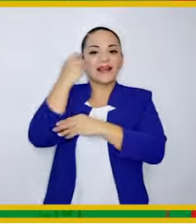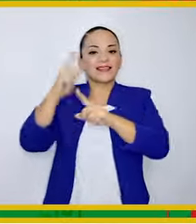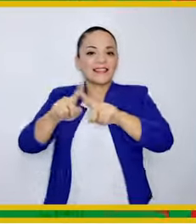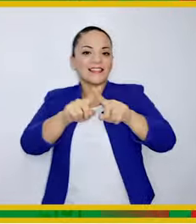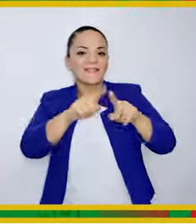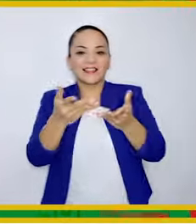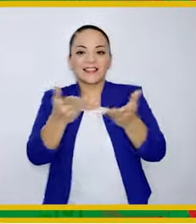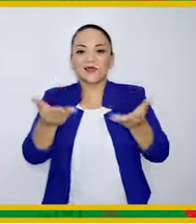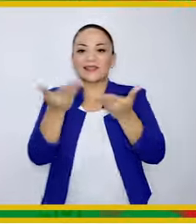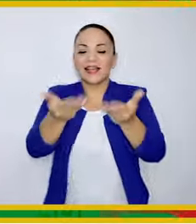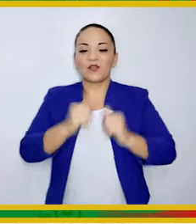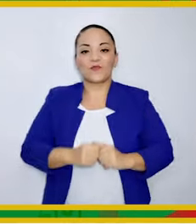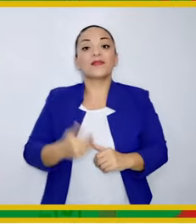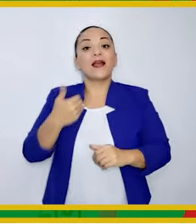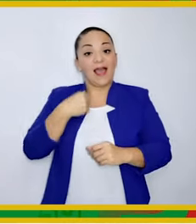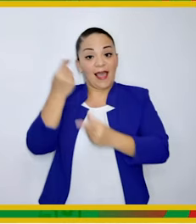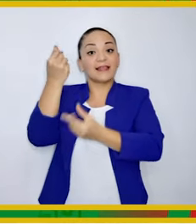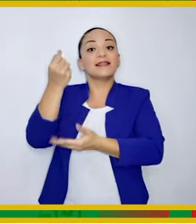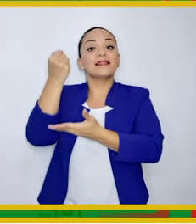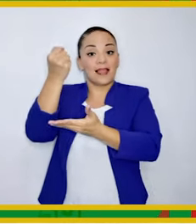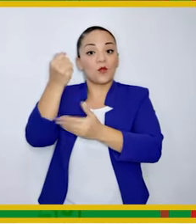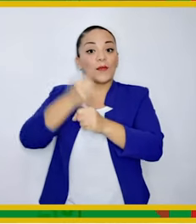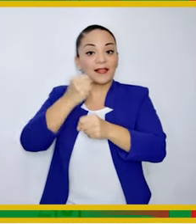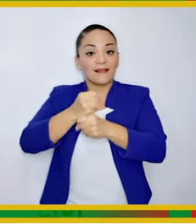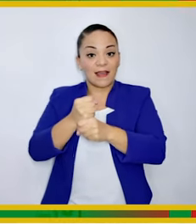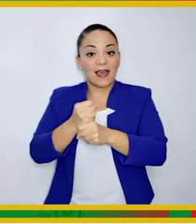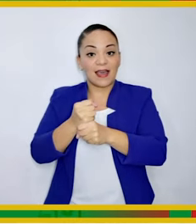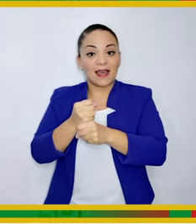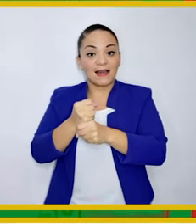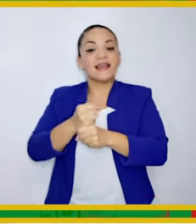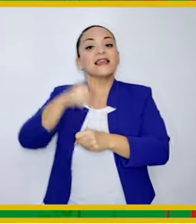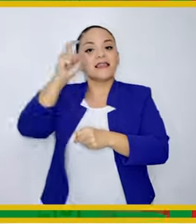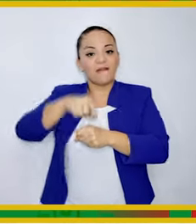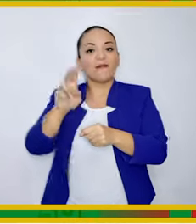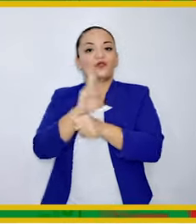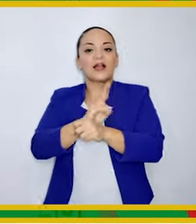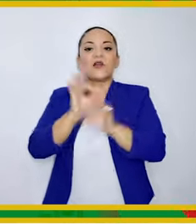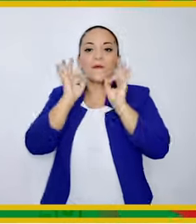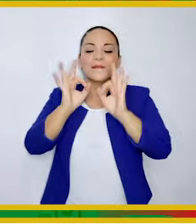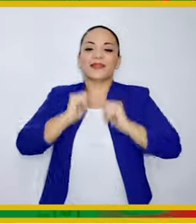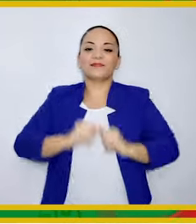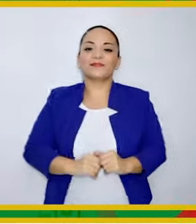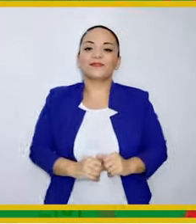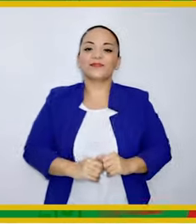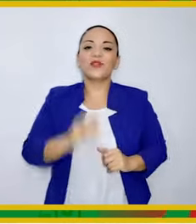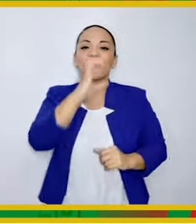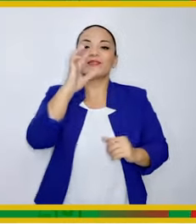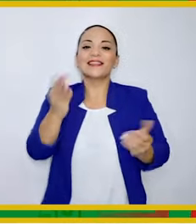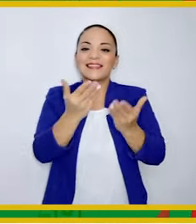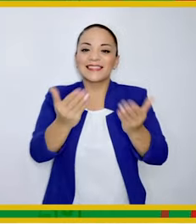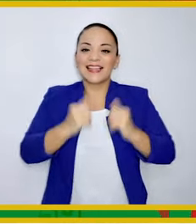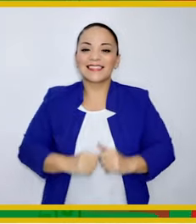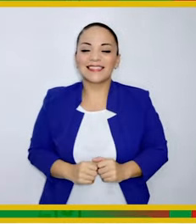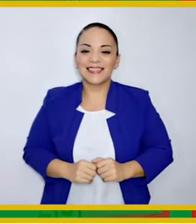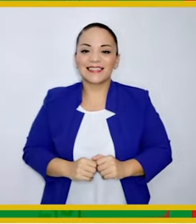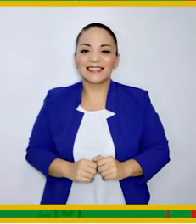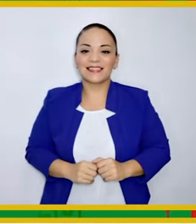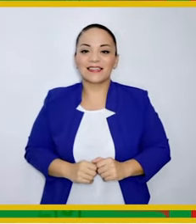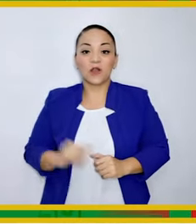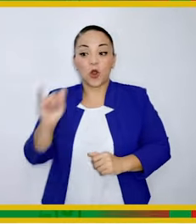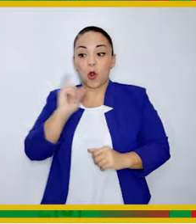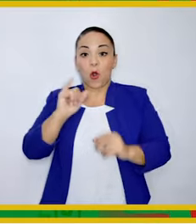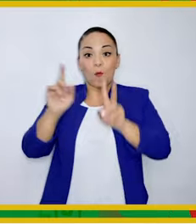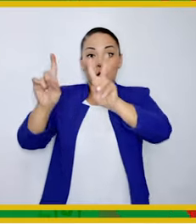región guanacasteca Porque si hay dinero para trabajar Que se invierta bien Compatriotas